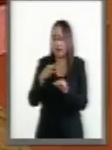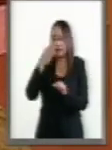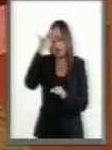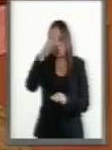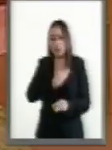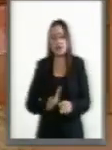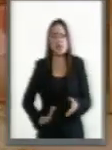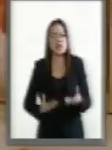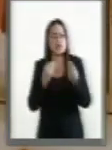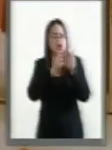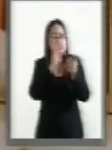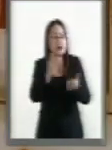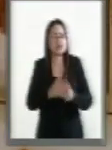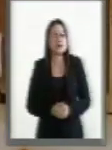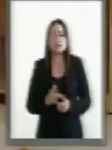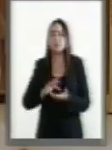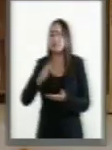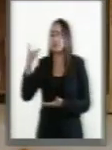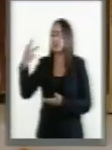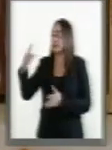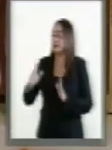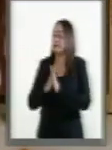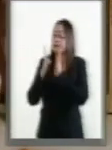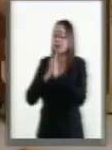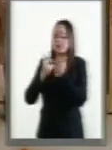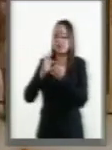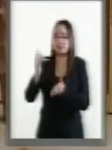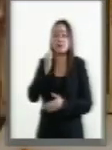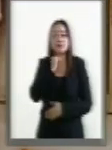Muchas gracias. Gracias por su intervención, senadora Ceballos.